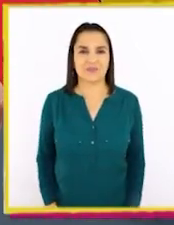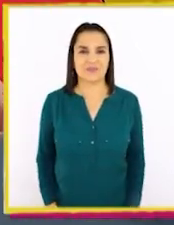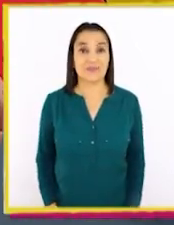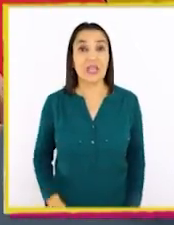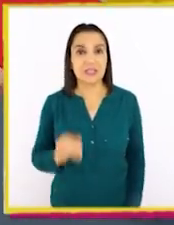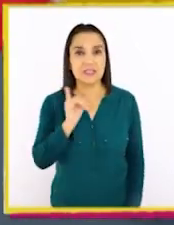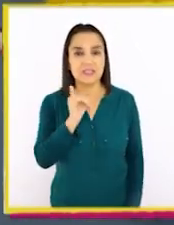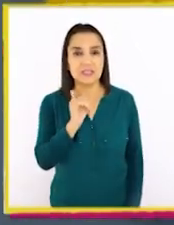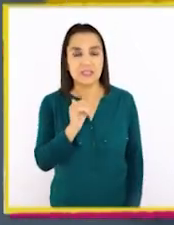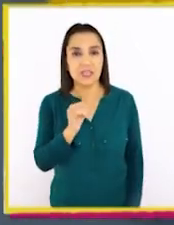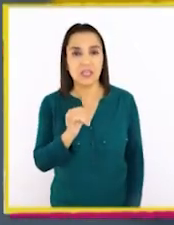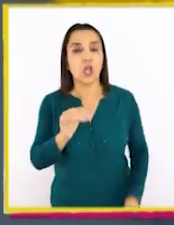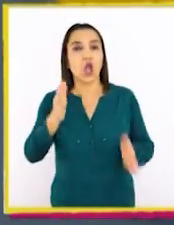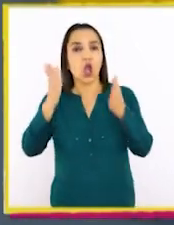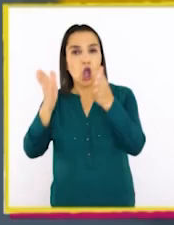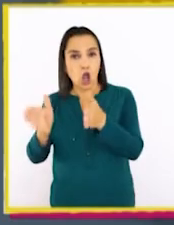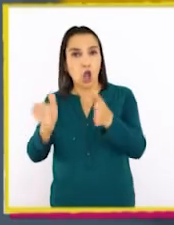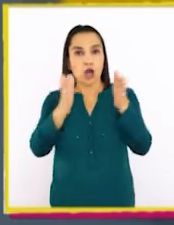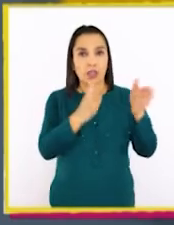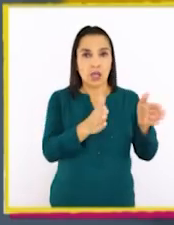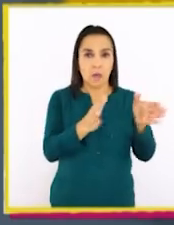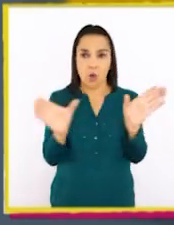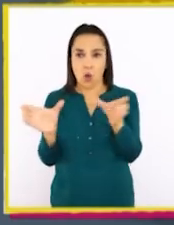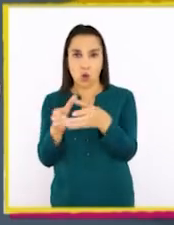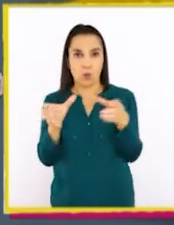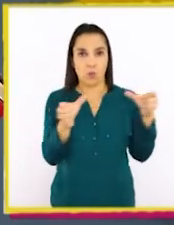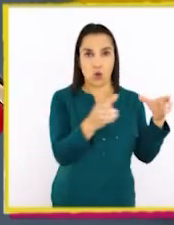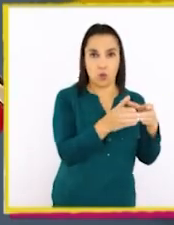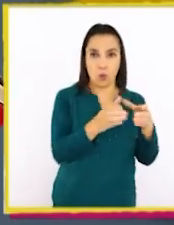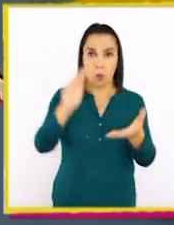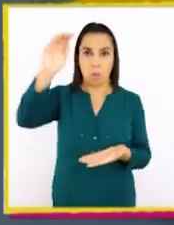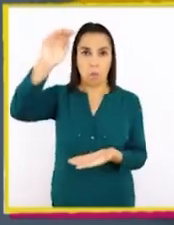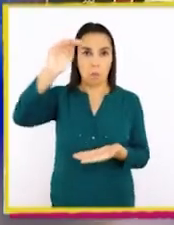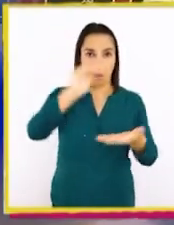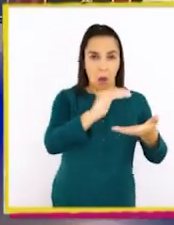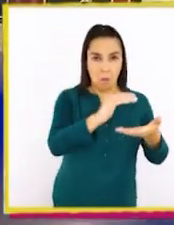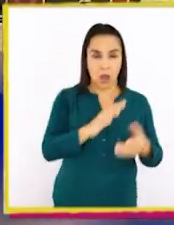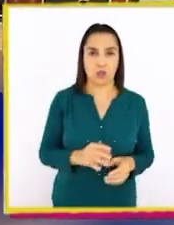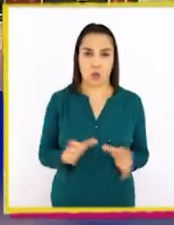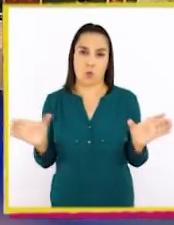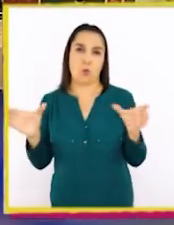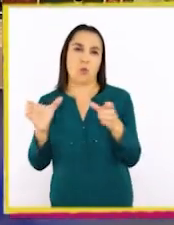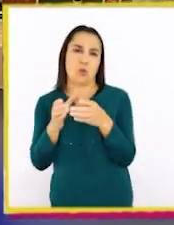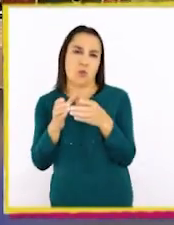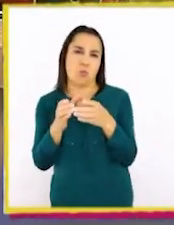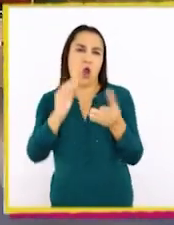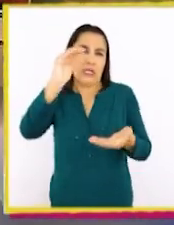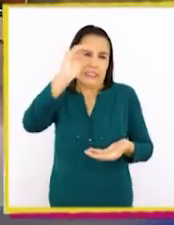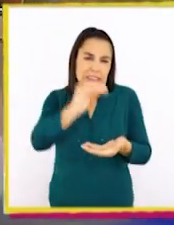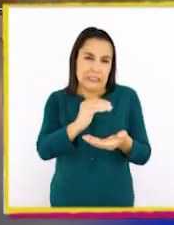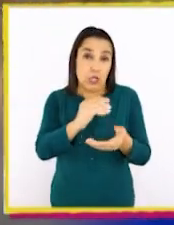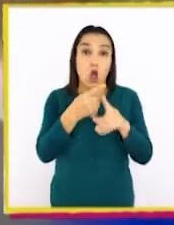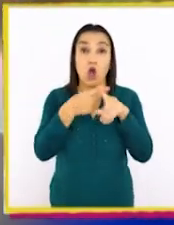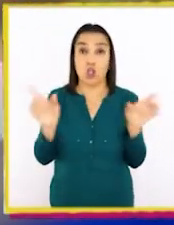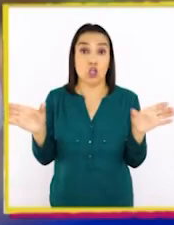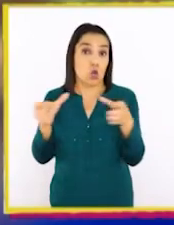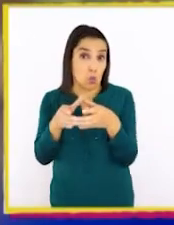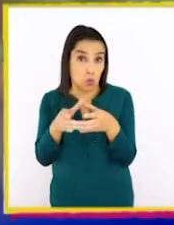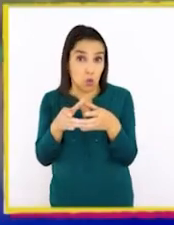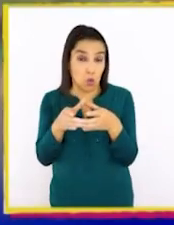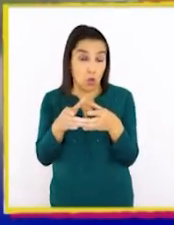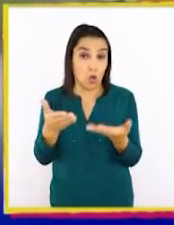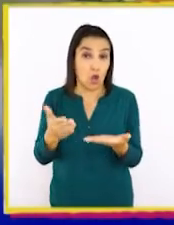¡Eso! Los ordenamos en dos grupos, por tamaño. Un grupo los más chicos y en el otro los